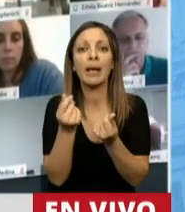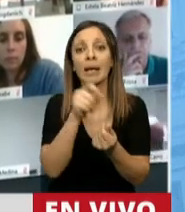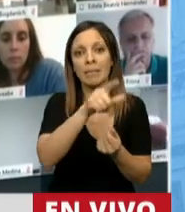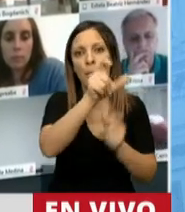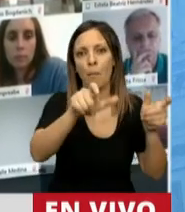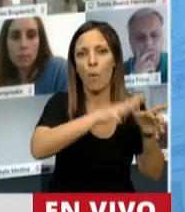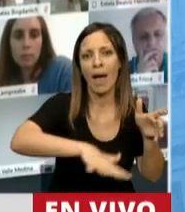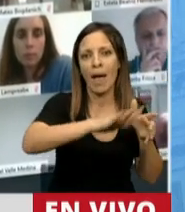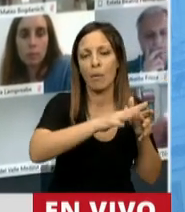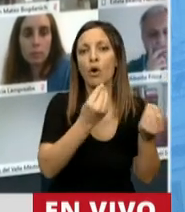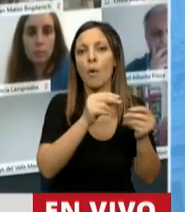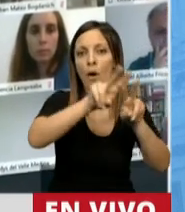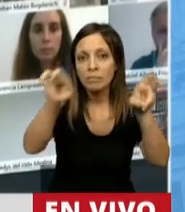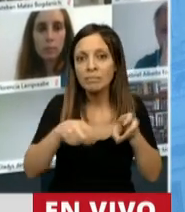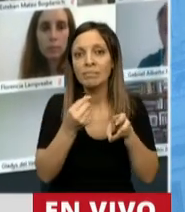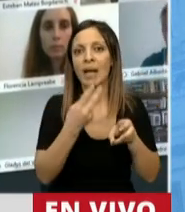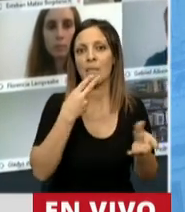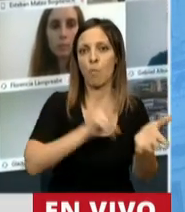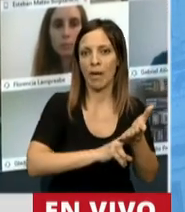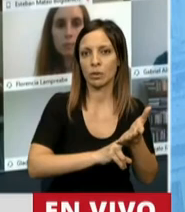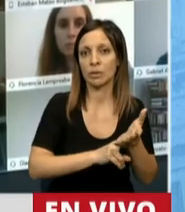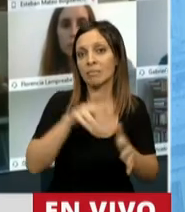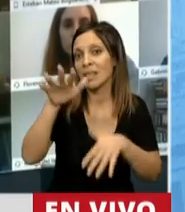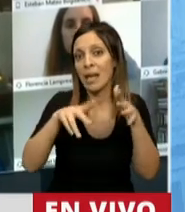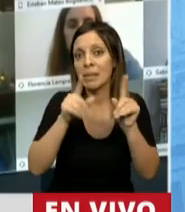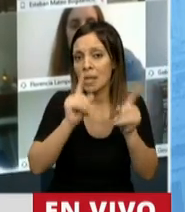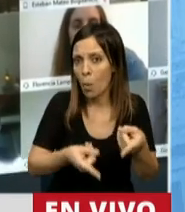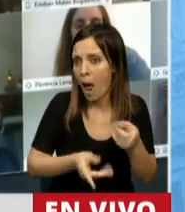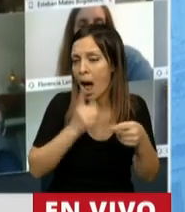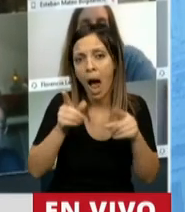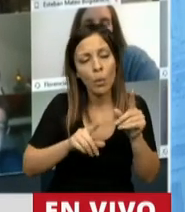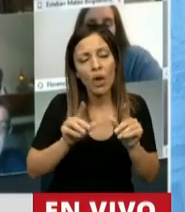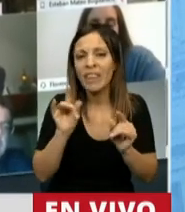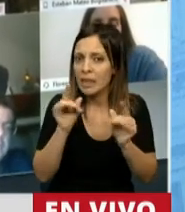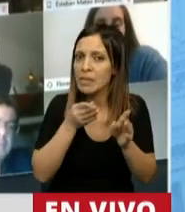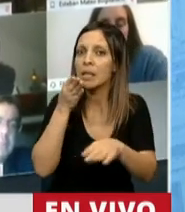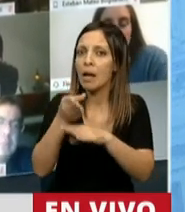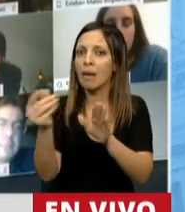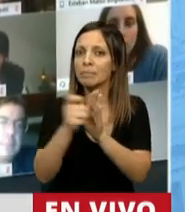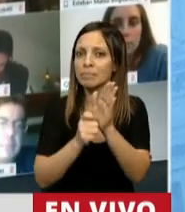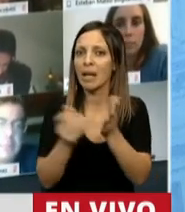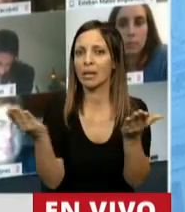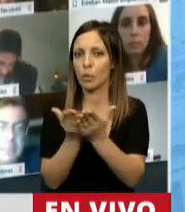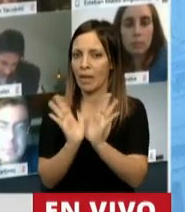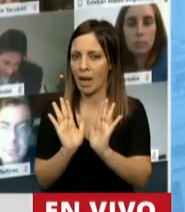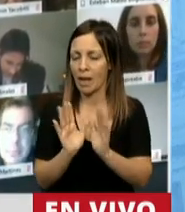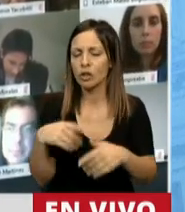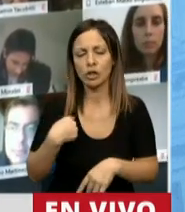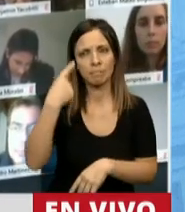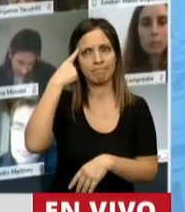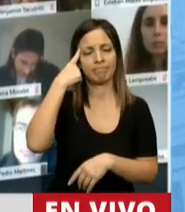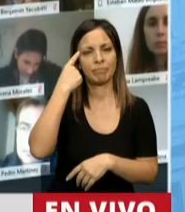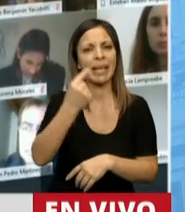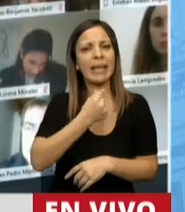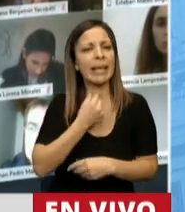con sus impuestos. Y muchas veces ni siquiera pueden acceder a los estudios superiores. Esto me lleva a preguntar, ¿qué queremos hacer con